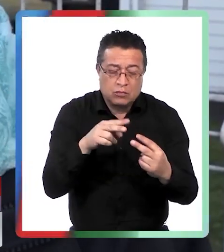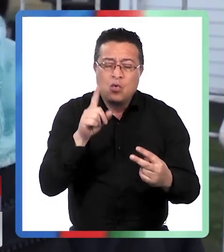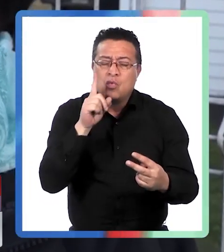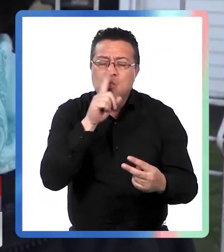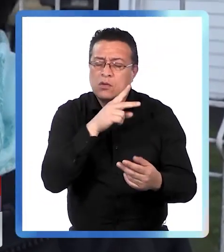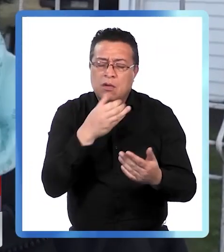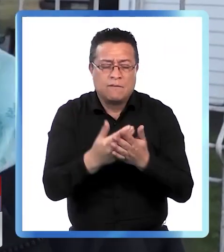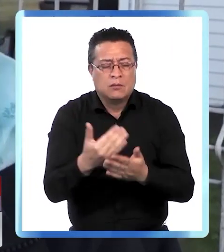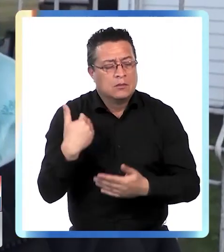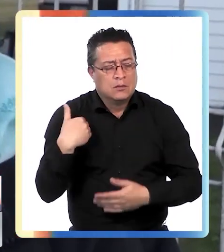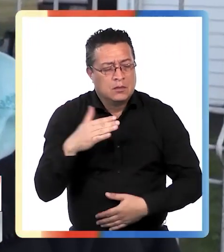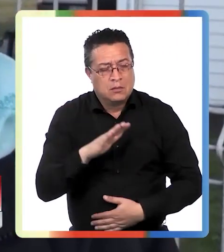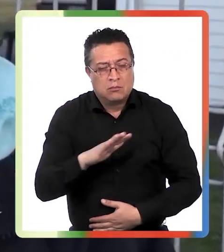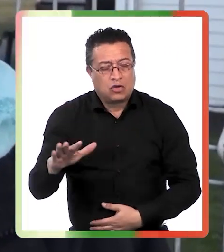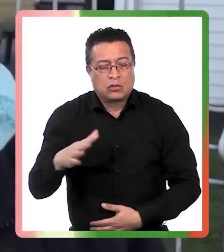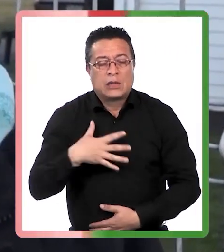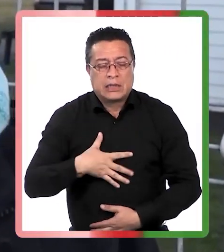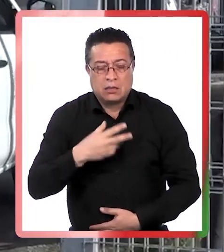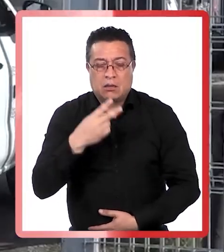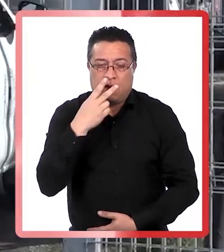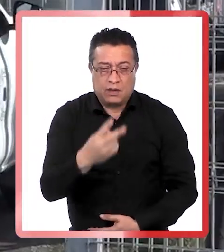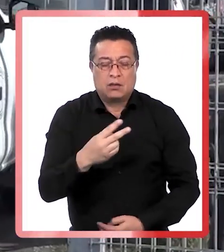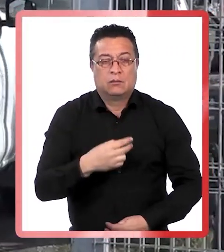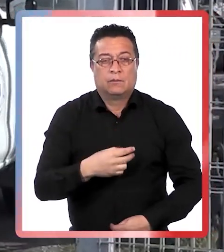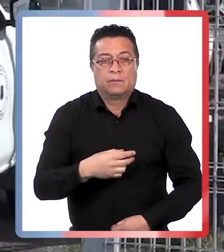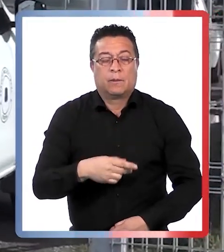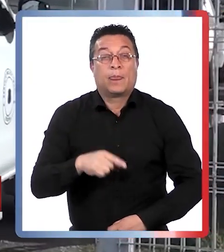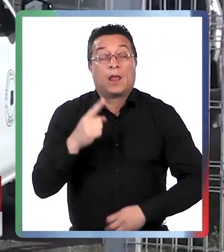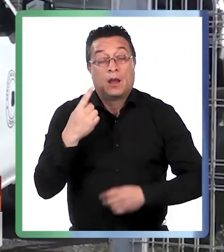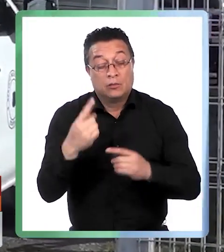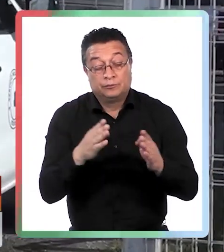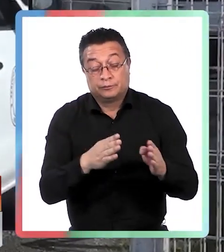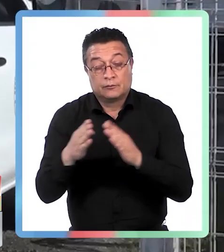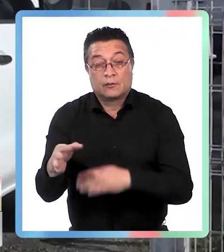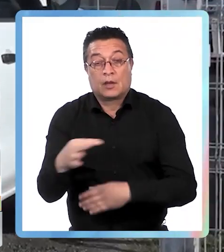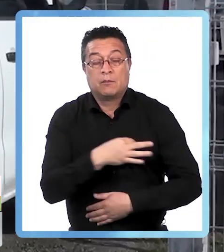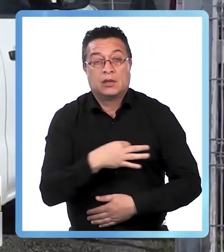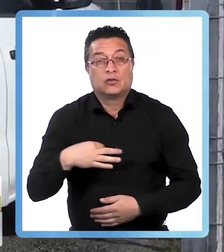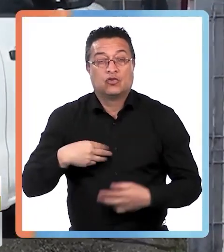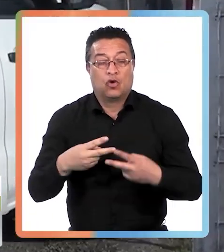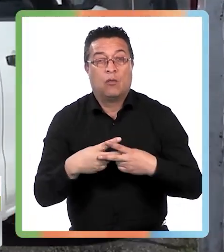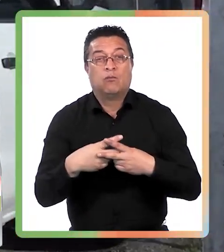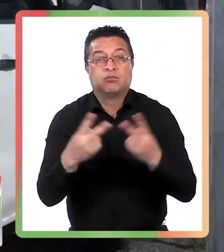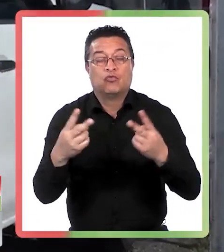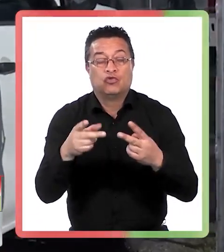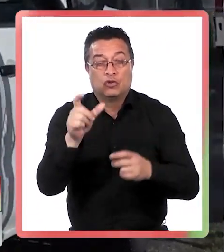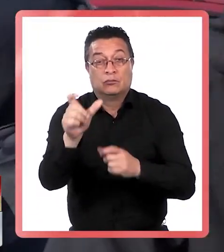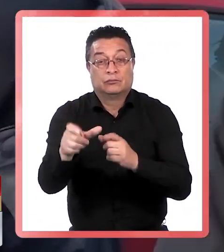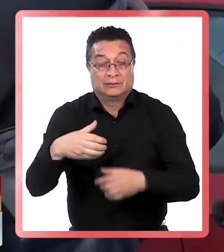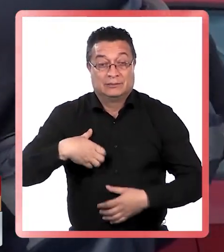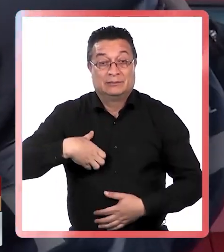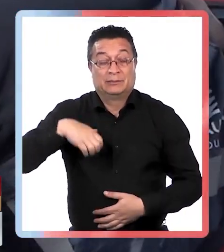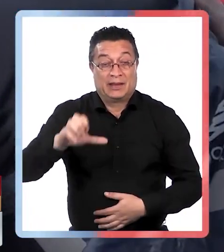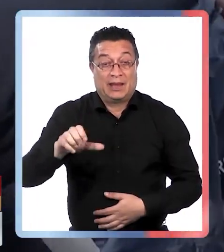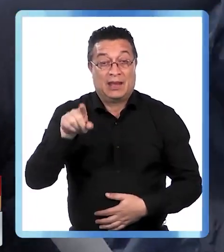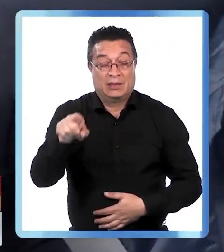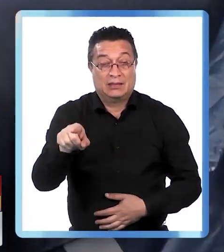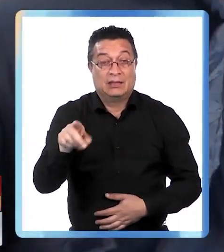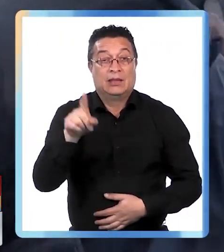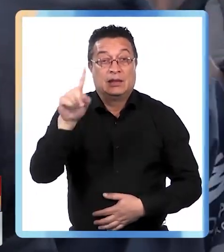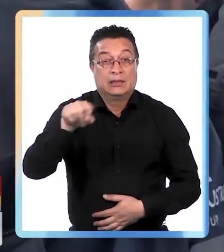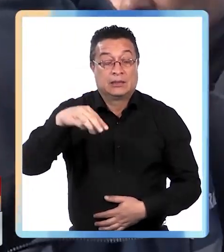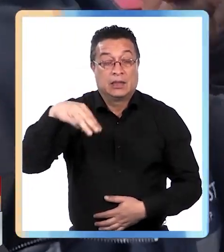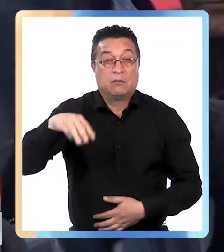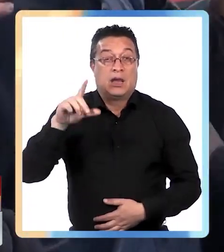última vez, pero quiero verlo. Por una parte, el Ministerio Público, en coordinación con personal de la PDI, el